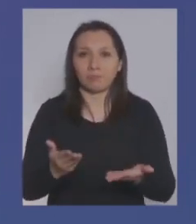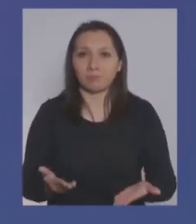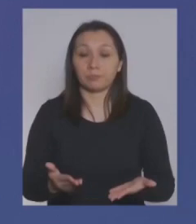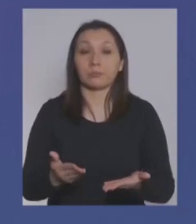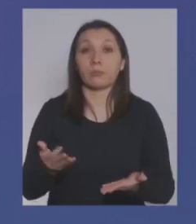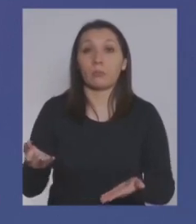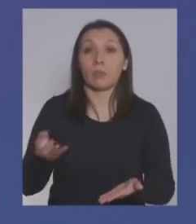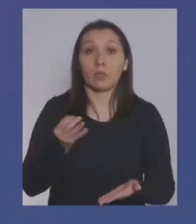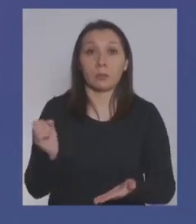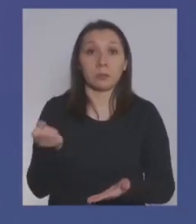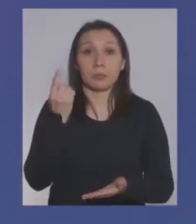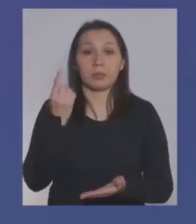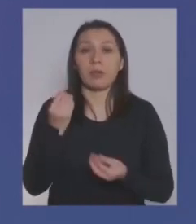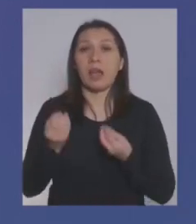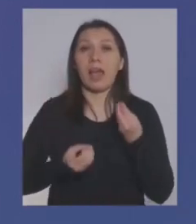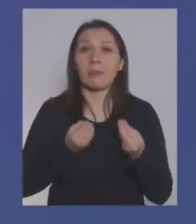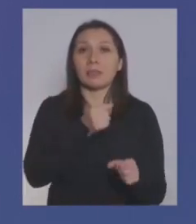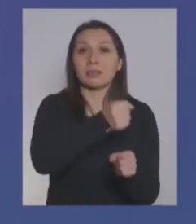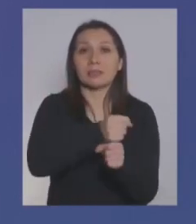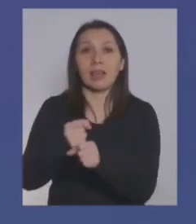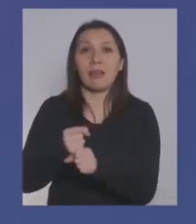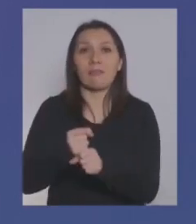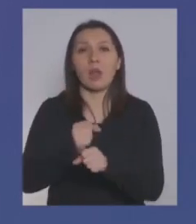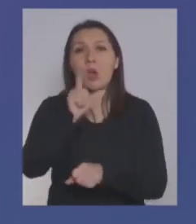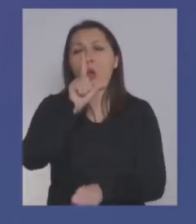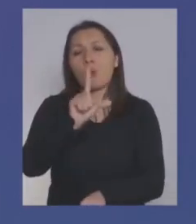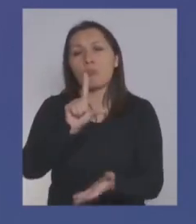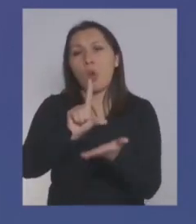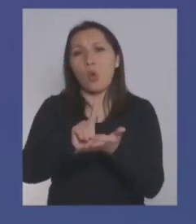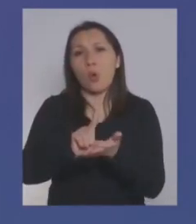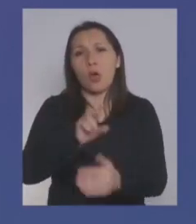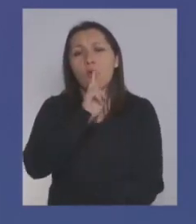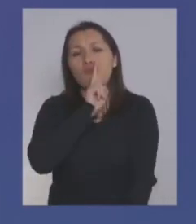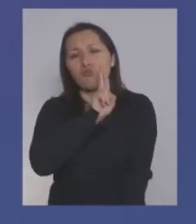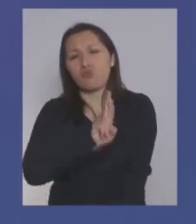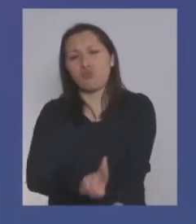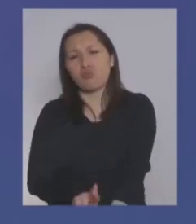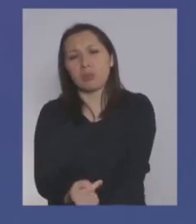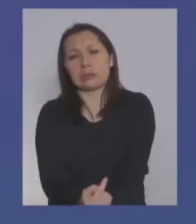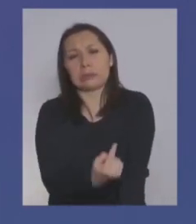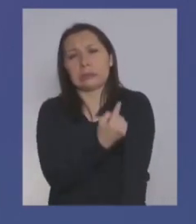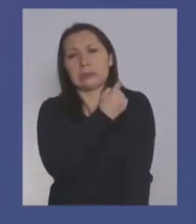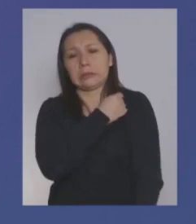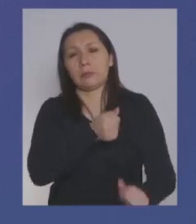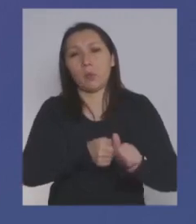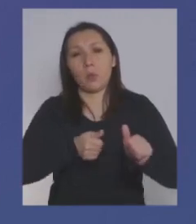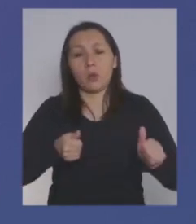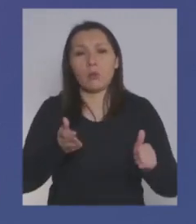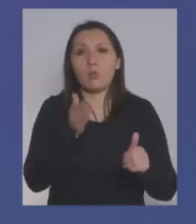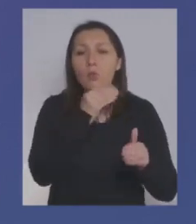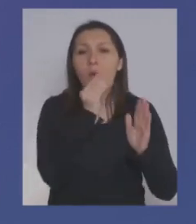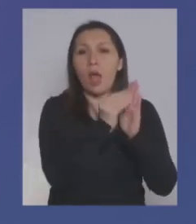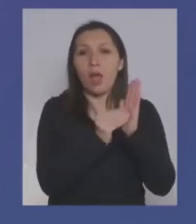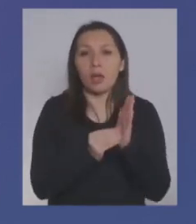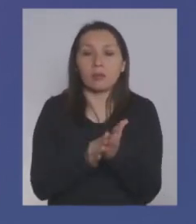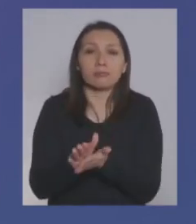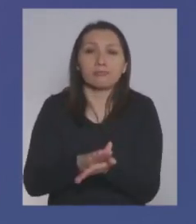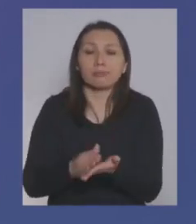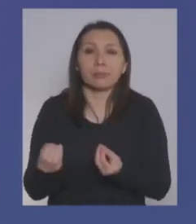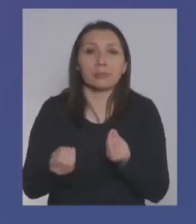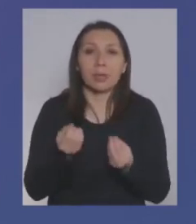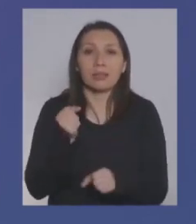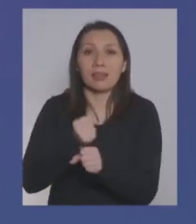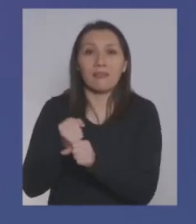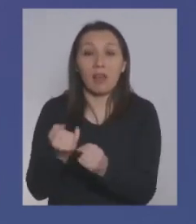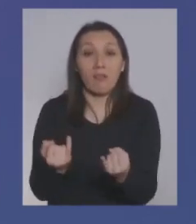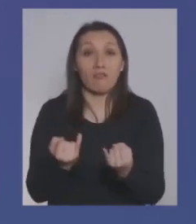se nos planteó al principio qué pasa con los trabajadores de zonas extremas, que no tienen un registro administrativo como el del resto. ¿Qué pasa con trabajadores que